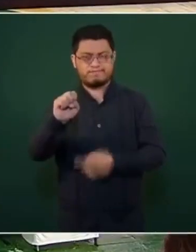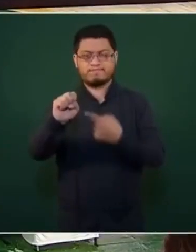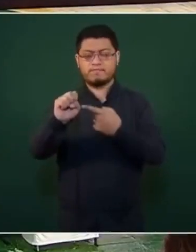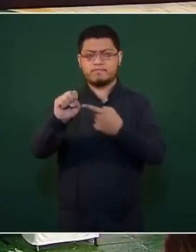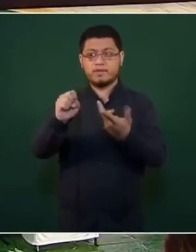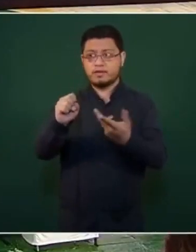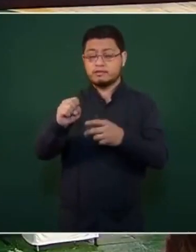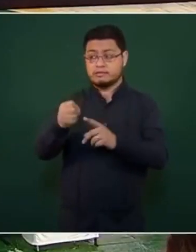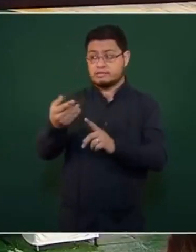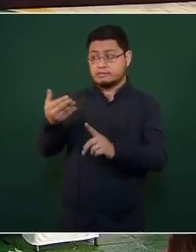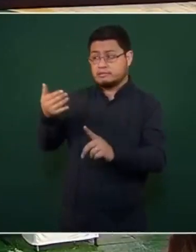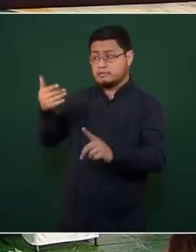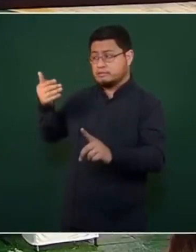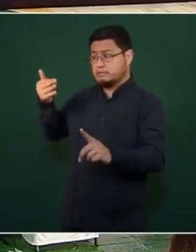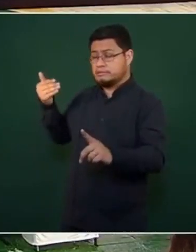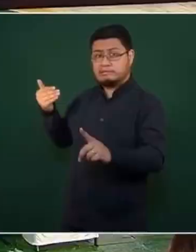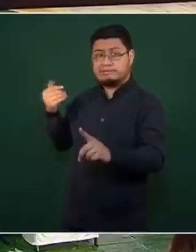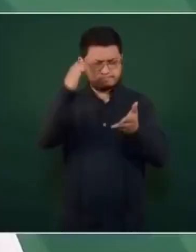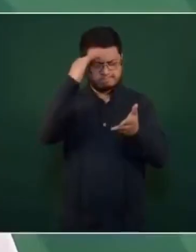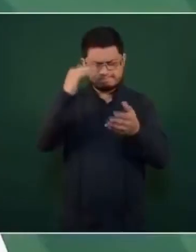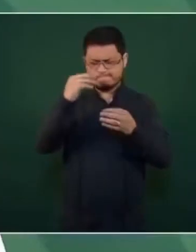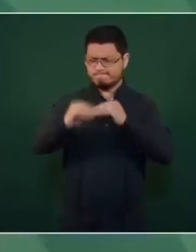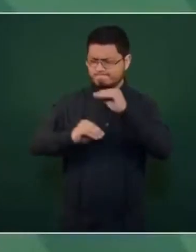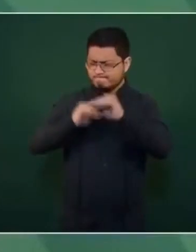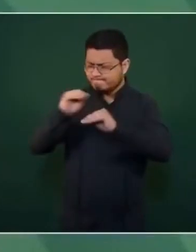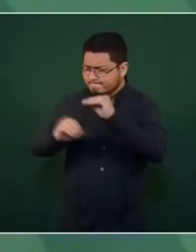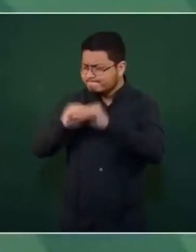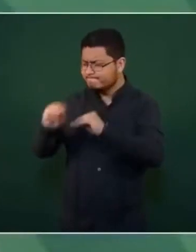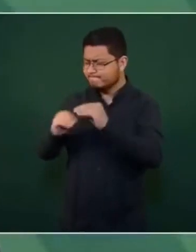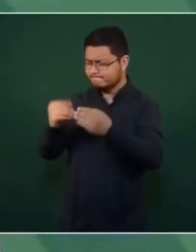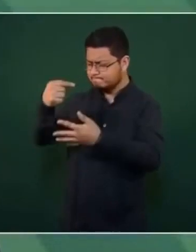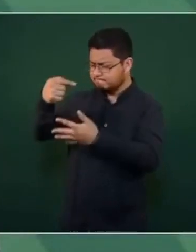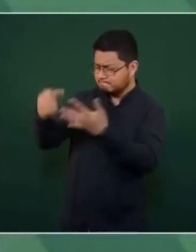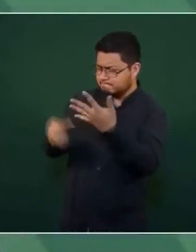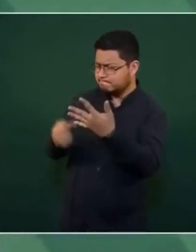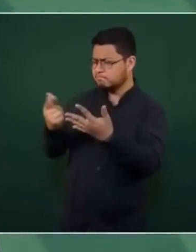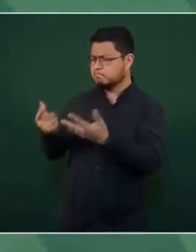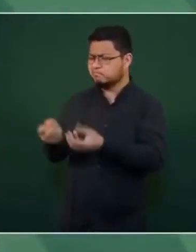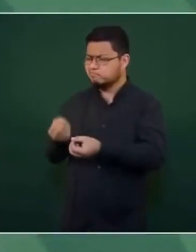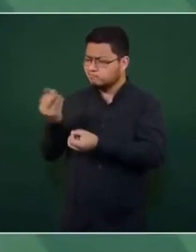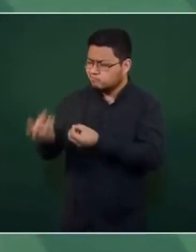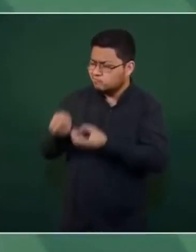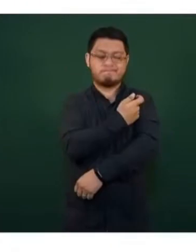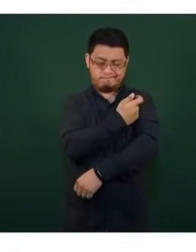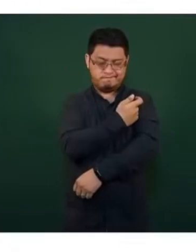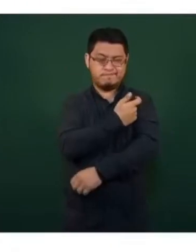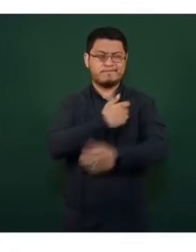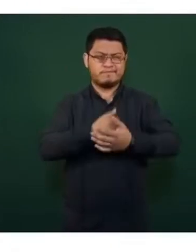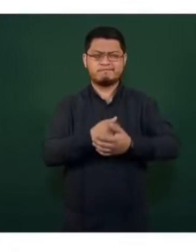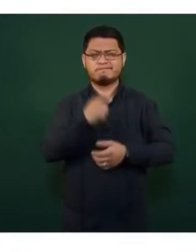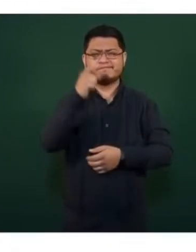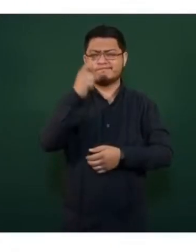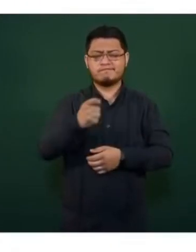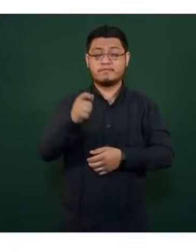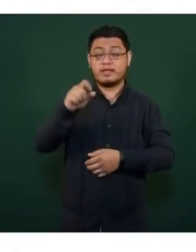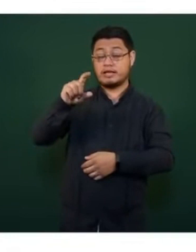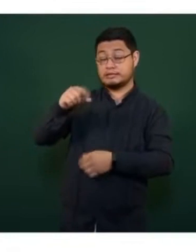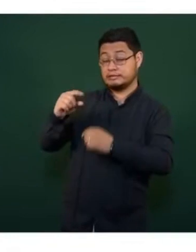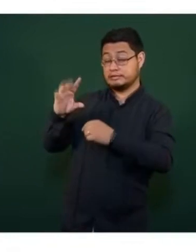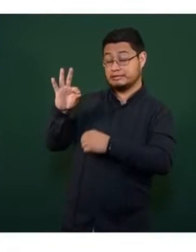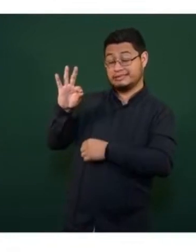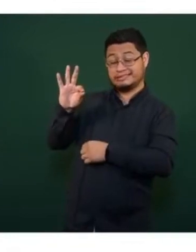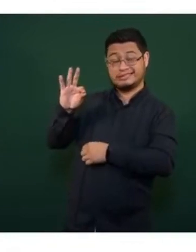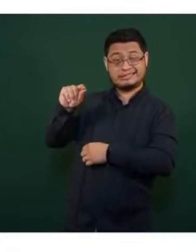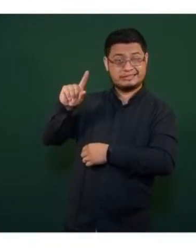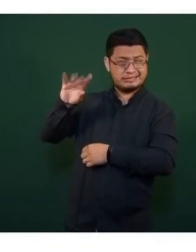el inicio de la campaña de vacunación contra el COVID-19. Gatell detalló que desde diciembre de 2020 y hasta el día de ayer se han aplicado 125 millones